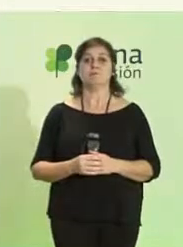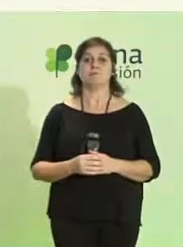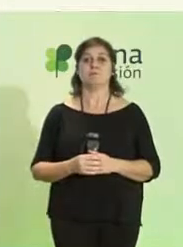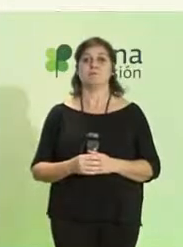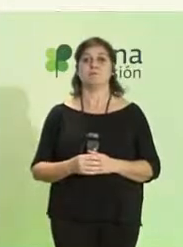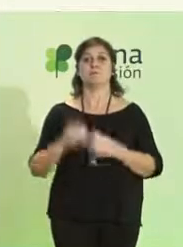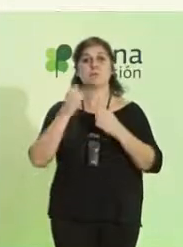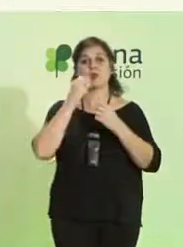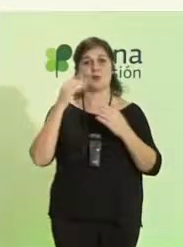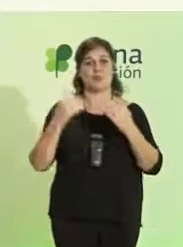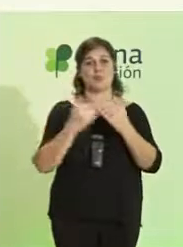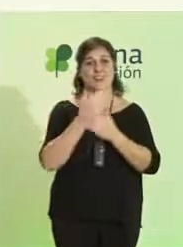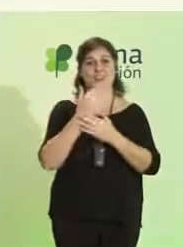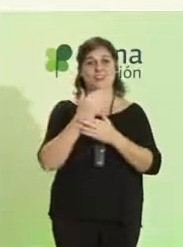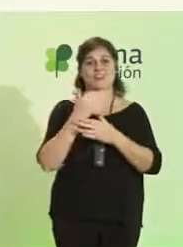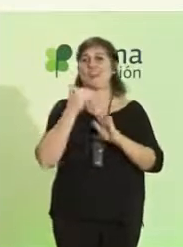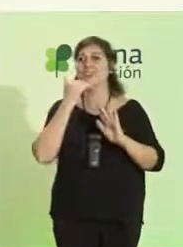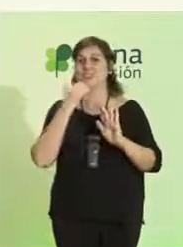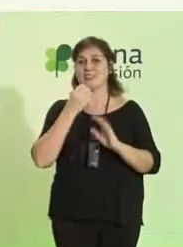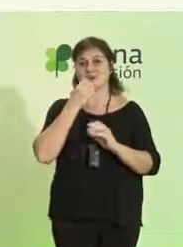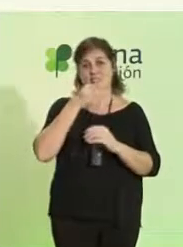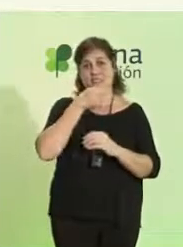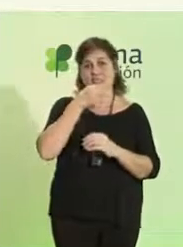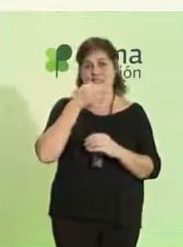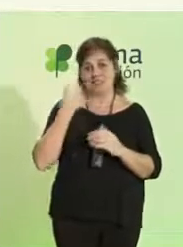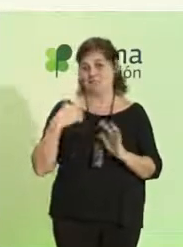Buenos días, casi buenas tardes ya.